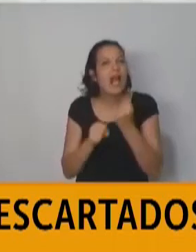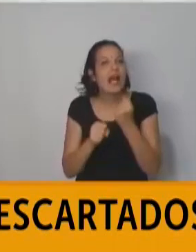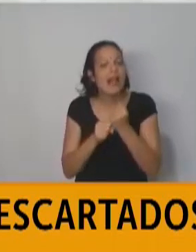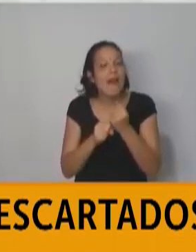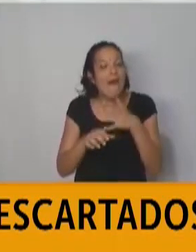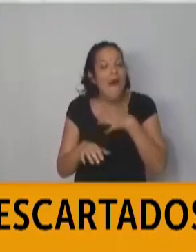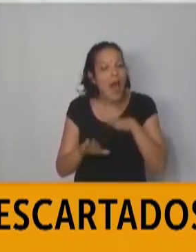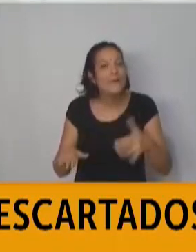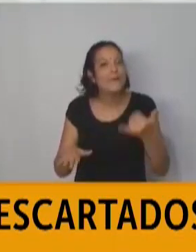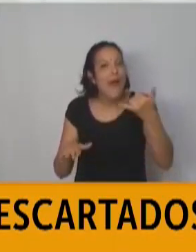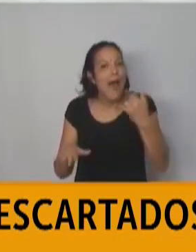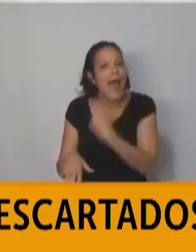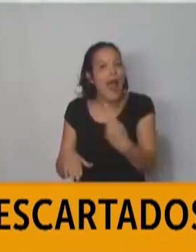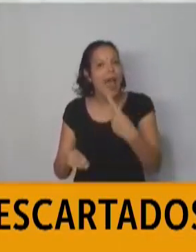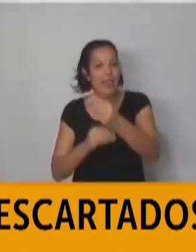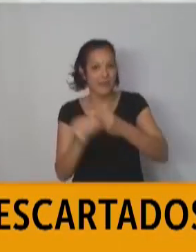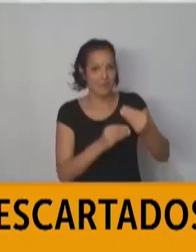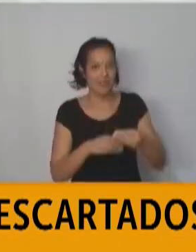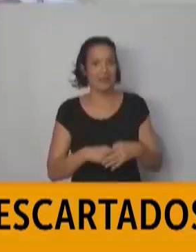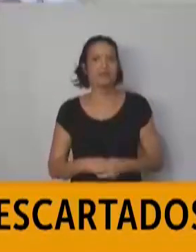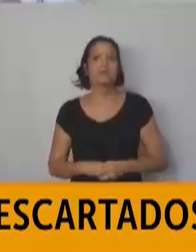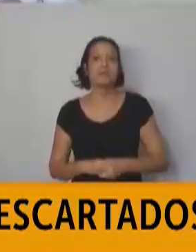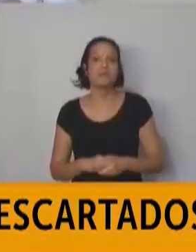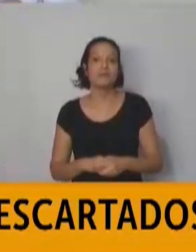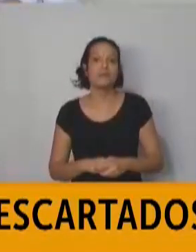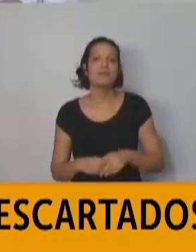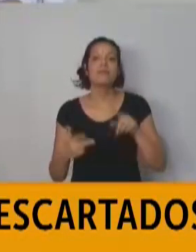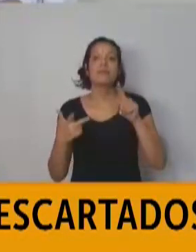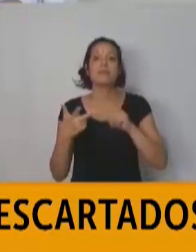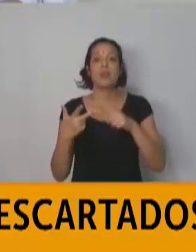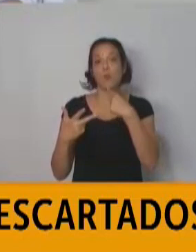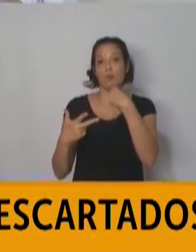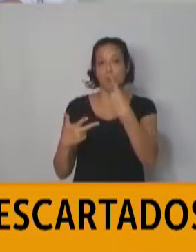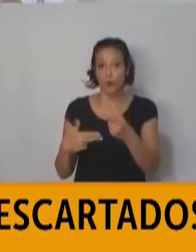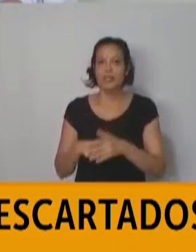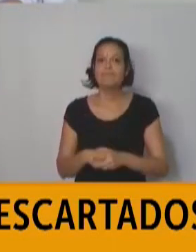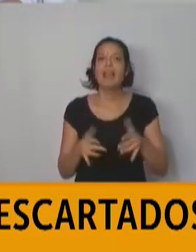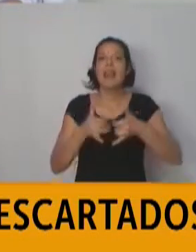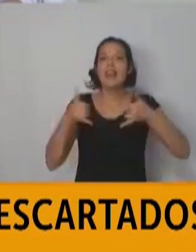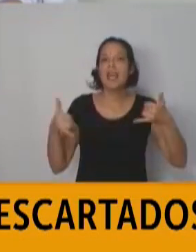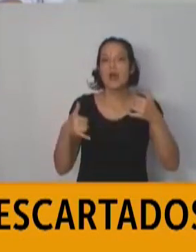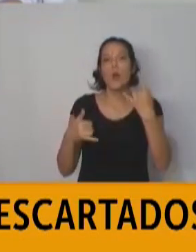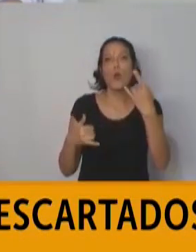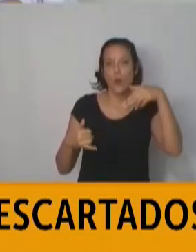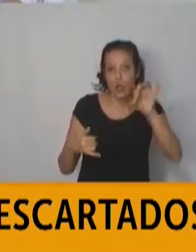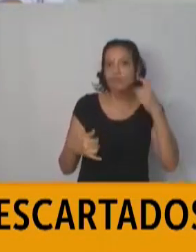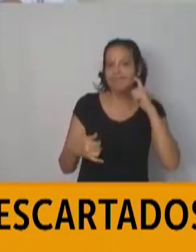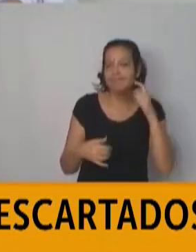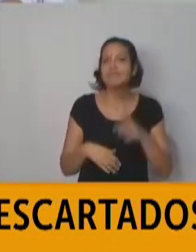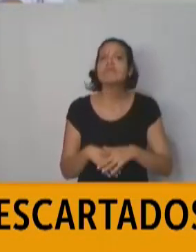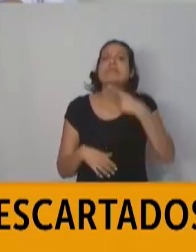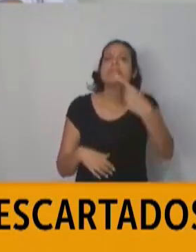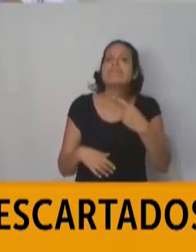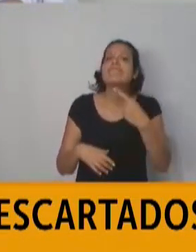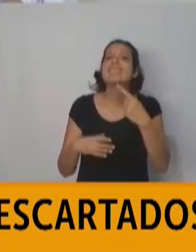a la brevedad a cada familia. Siguiente pregunta. Diario 1 de Entre Ríos. ¿Se están evaluando